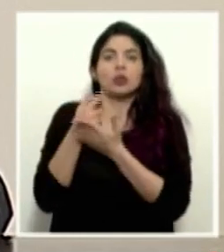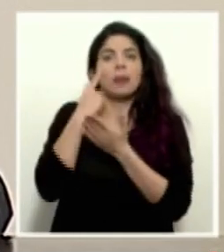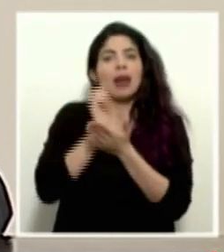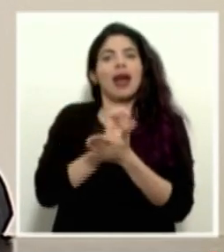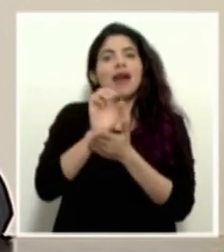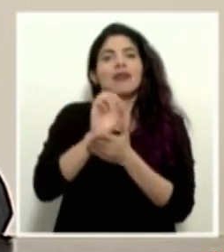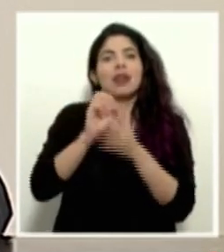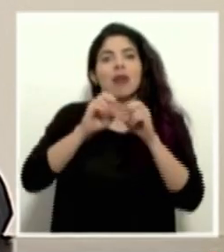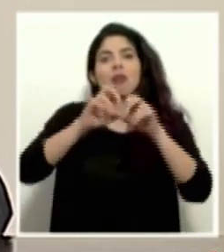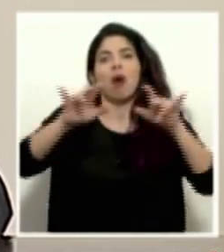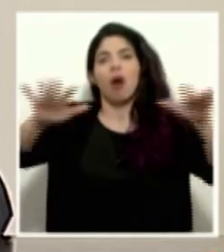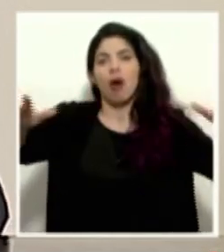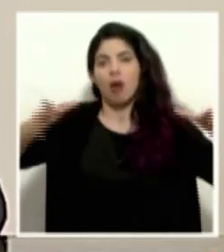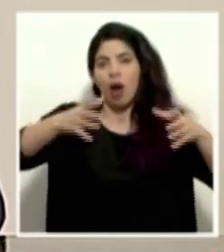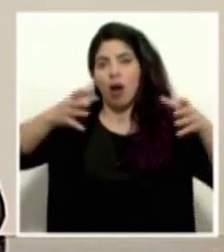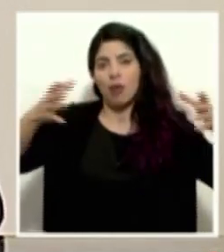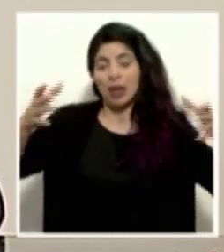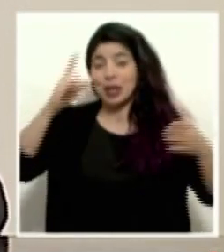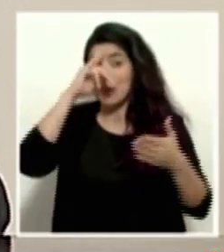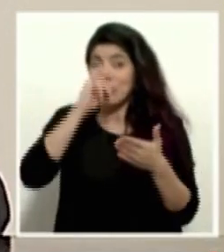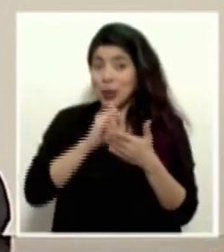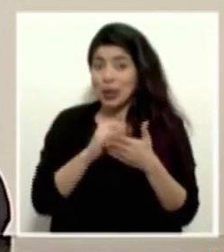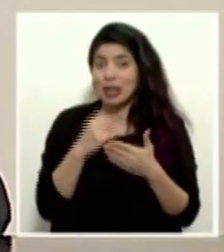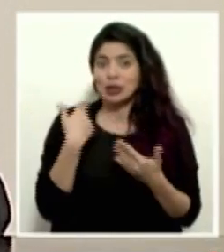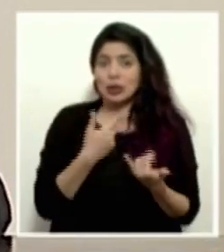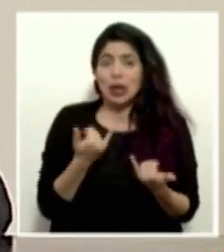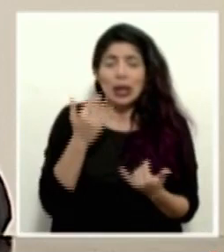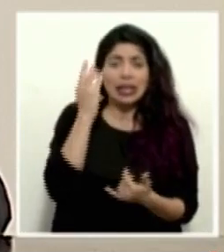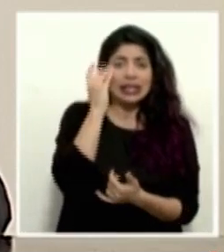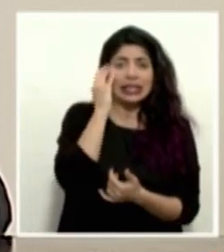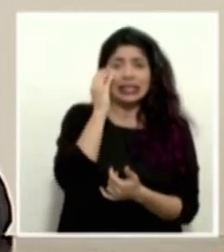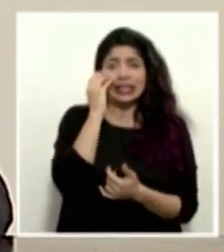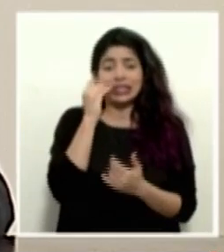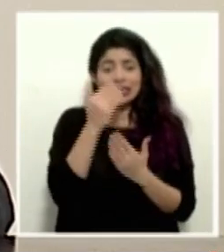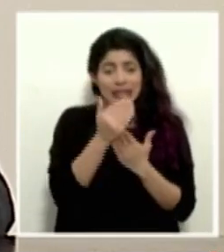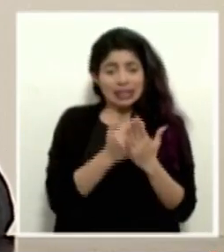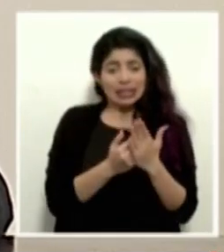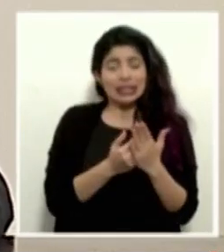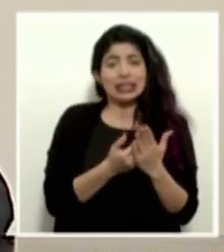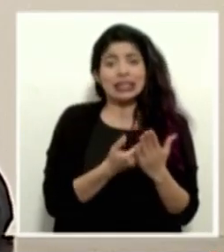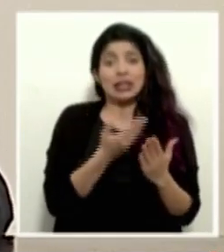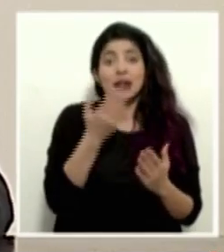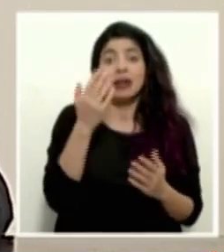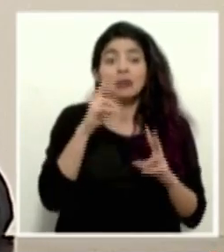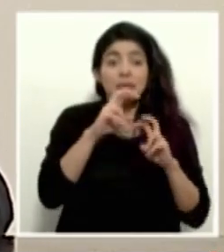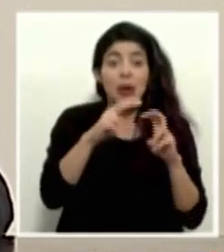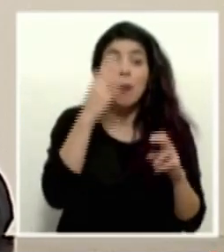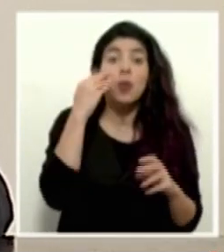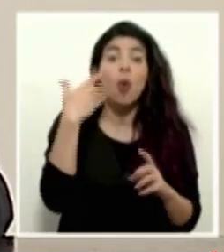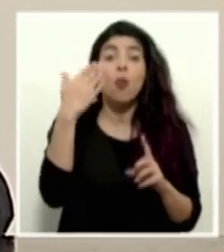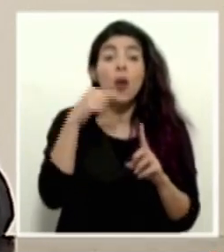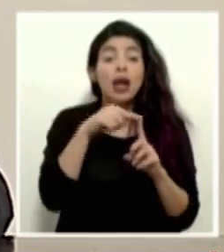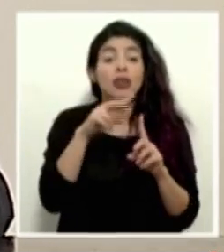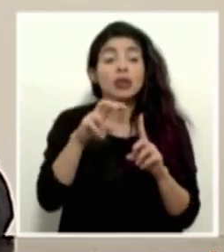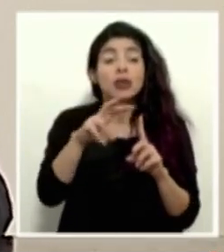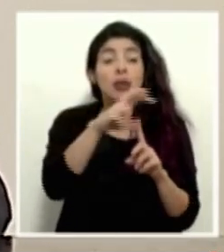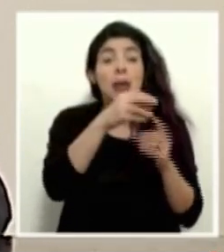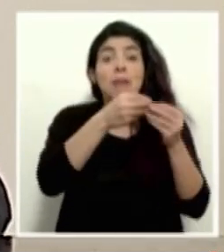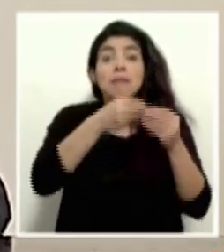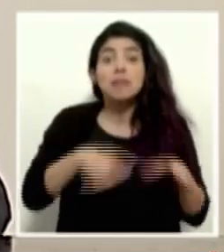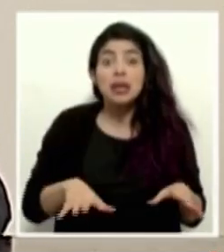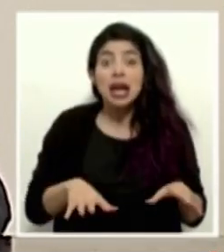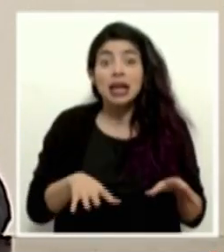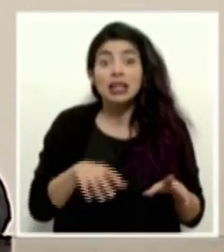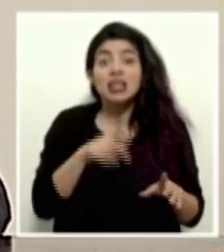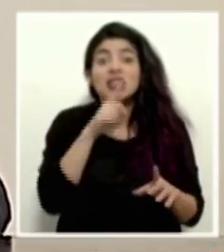aumento exponencial y por eso es que estamos tan alarmados y hemos tomado las medidas porque en el momento que perdemos el rastro de trazabilidad de una forma muy